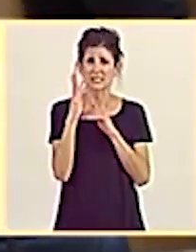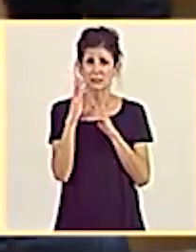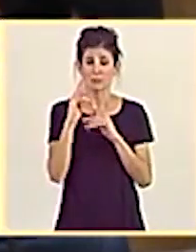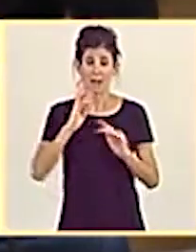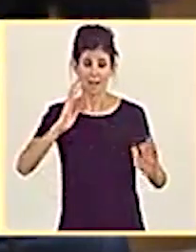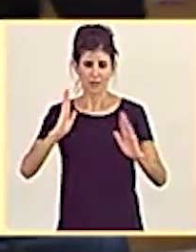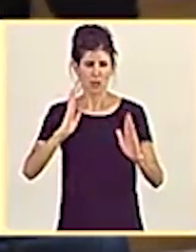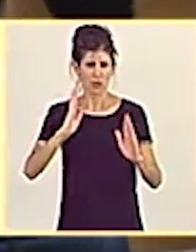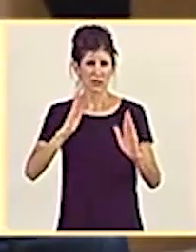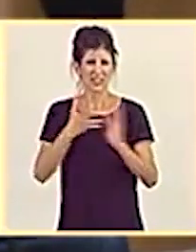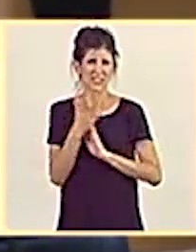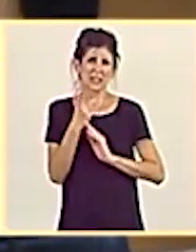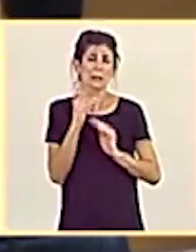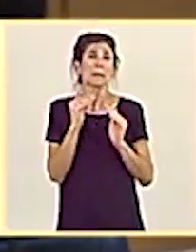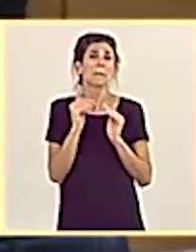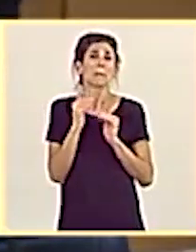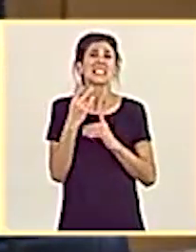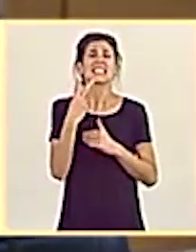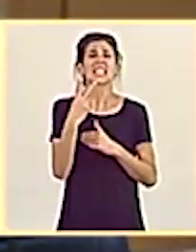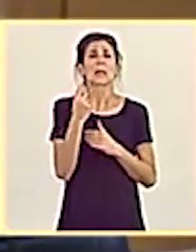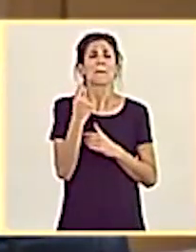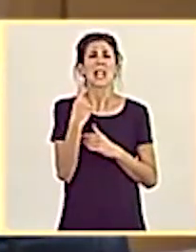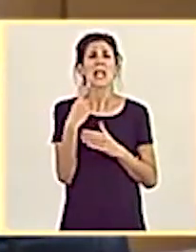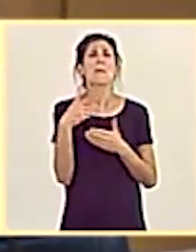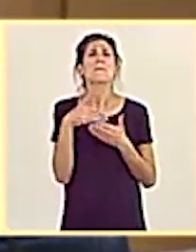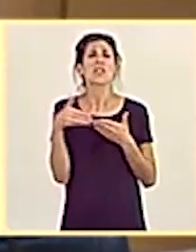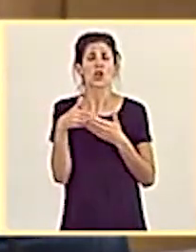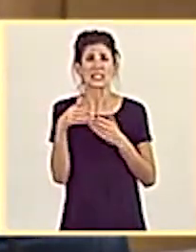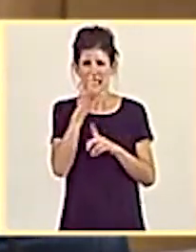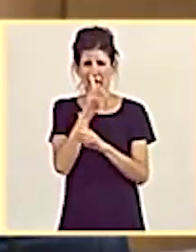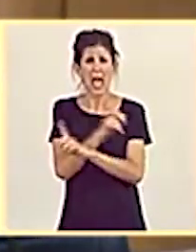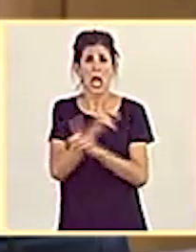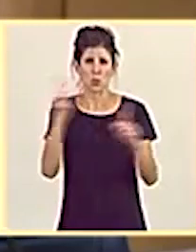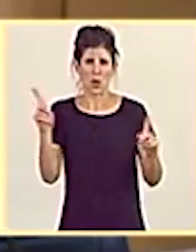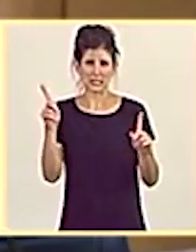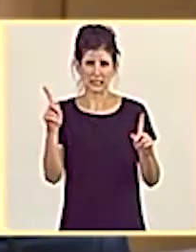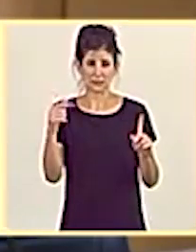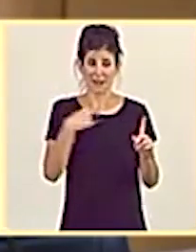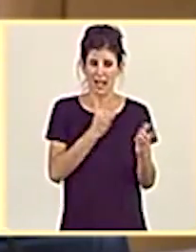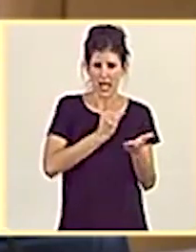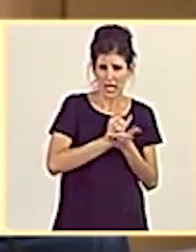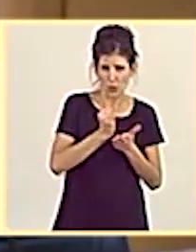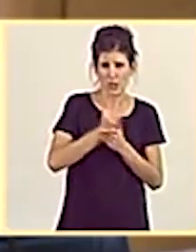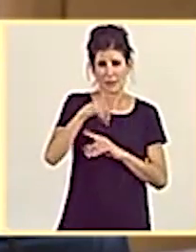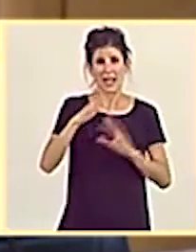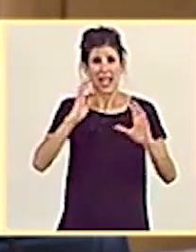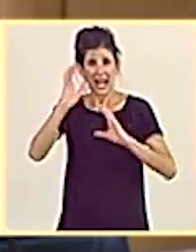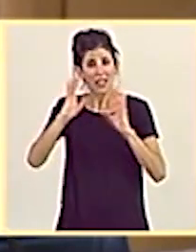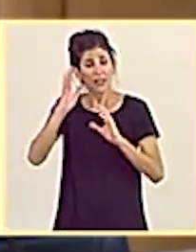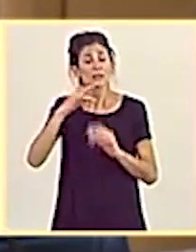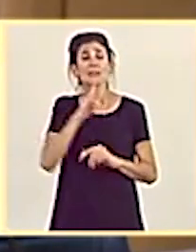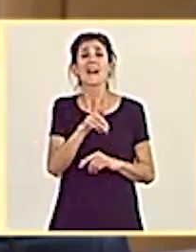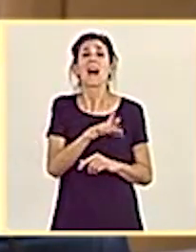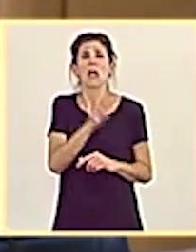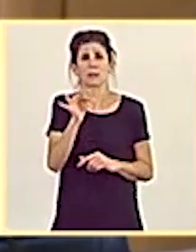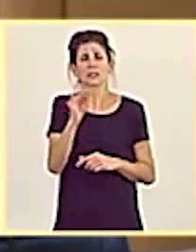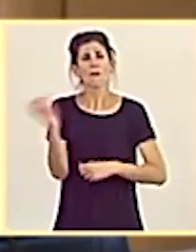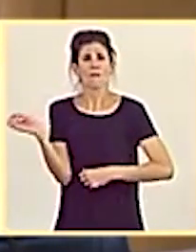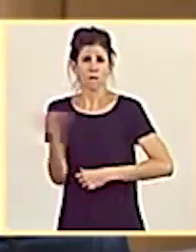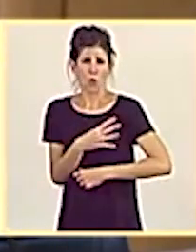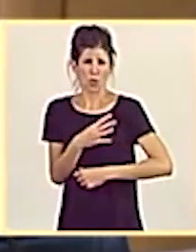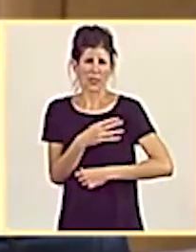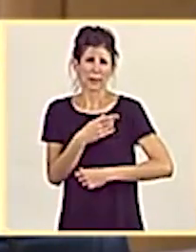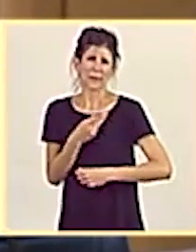periodo, más de 7.000 millones anuales para nuestros agricultores y ganaderos. Y, además, el fondo de